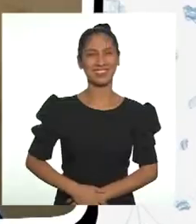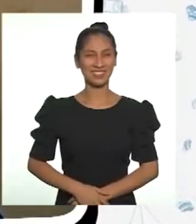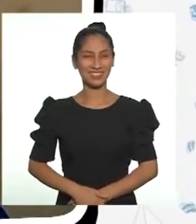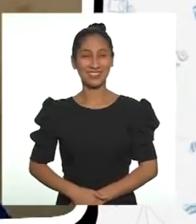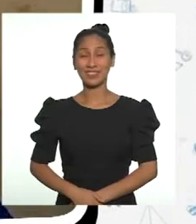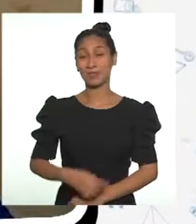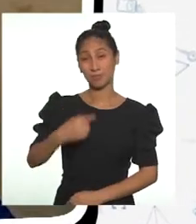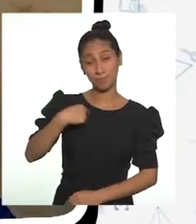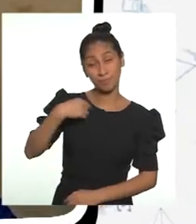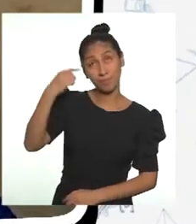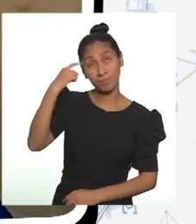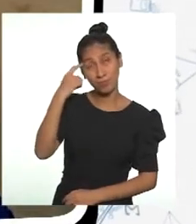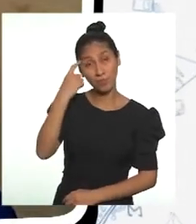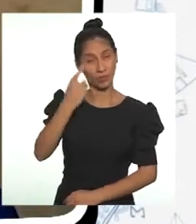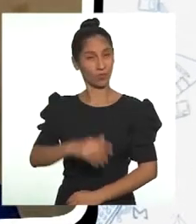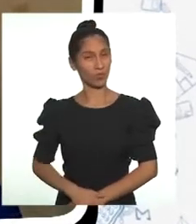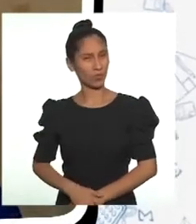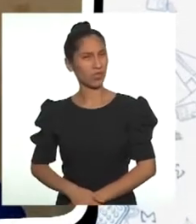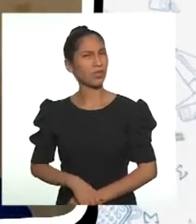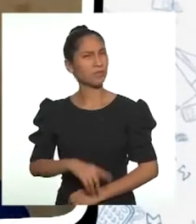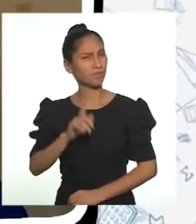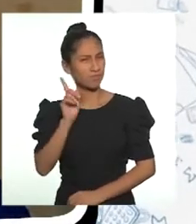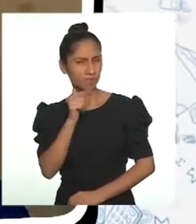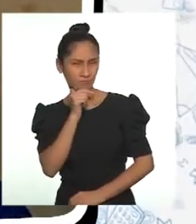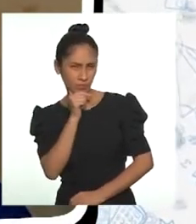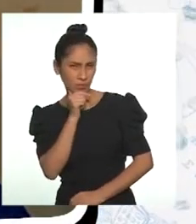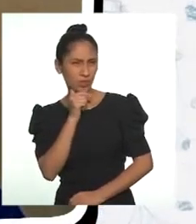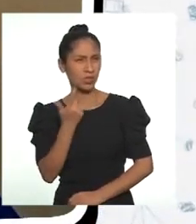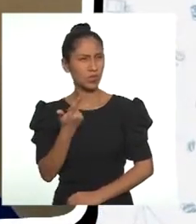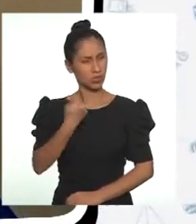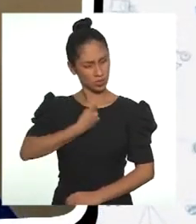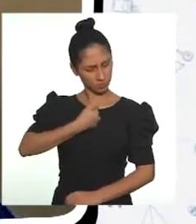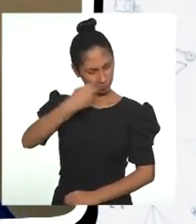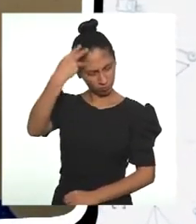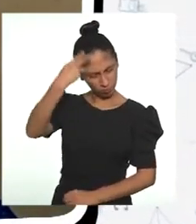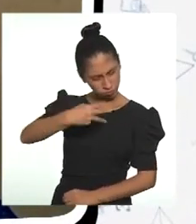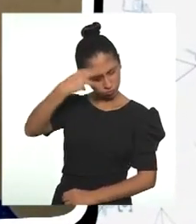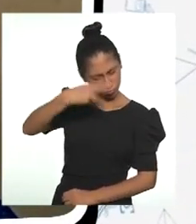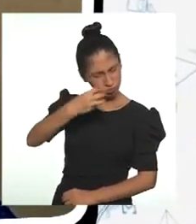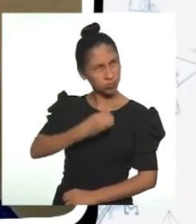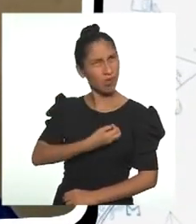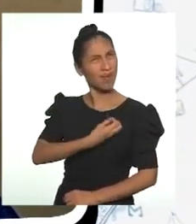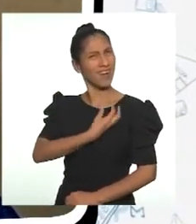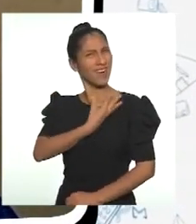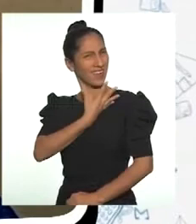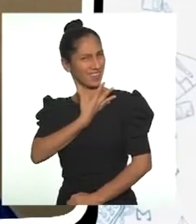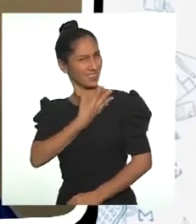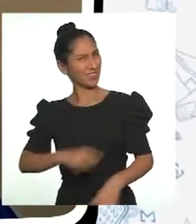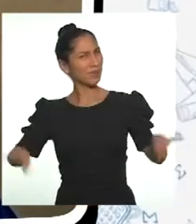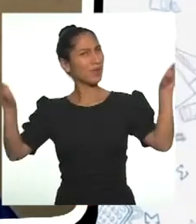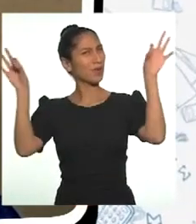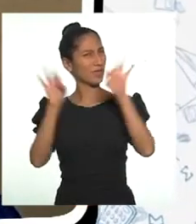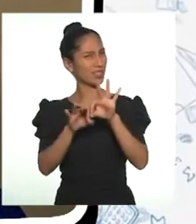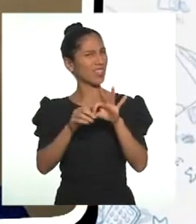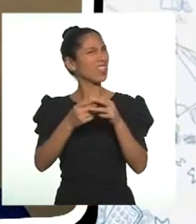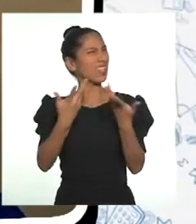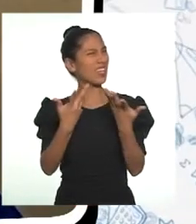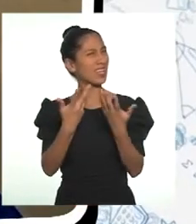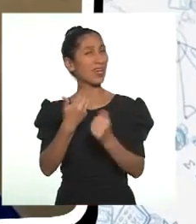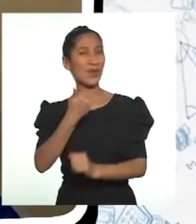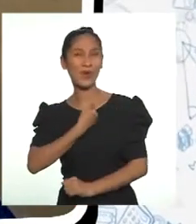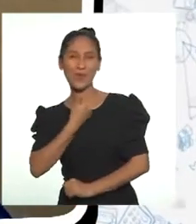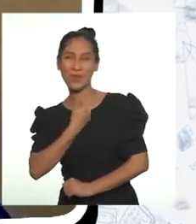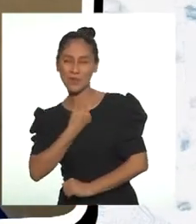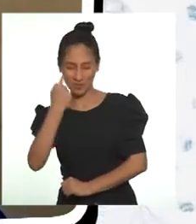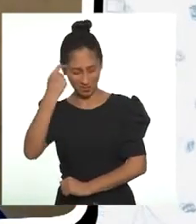Yo creo que una razón por la cual la autoestima es necesaria durante la adolescencia es que nos da la